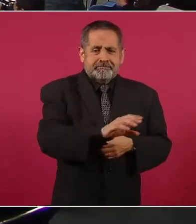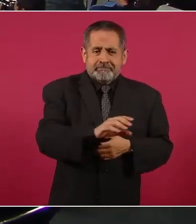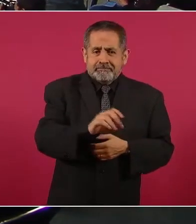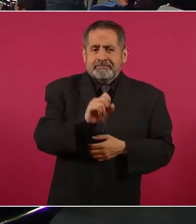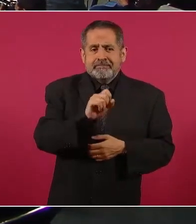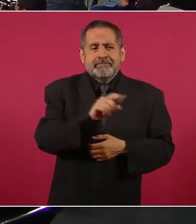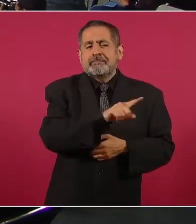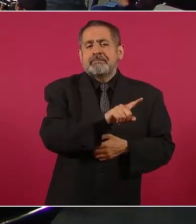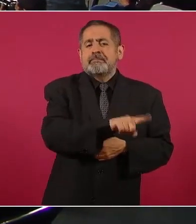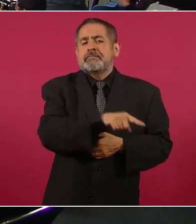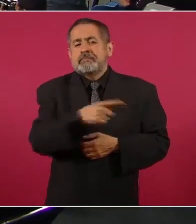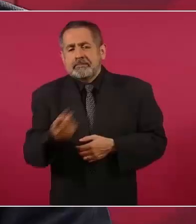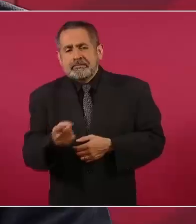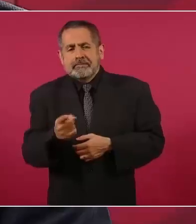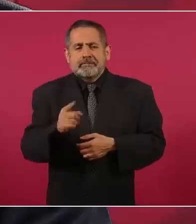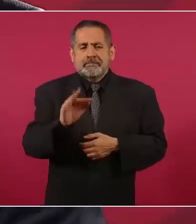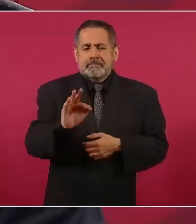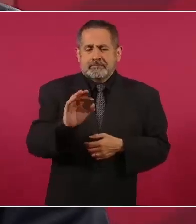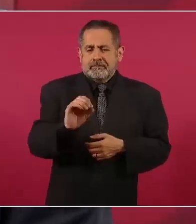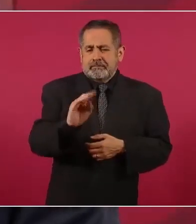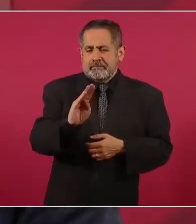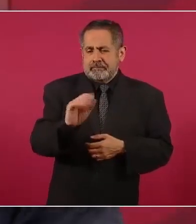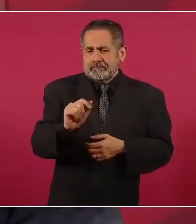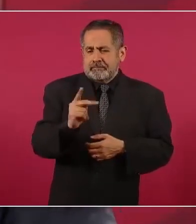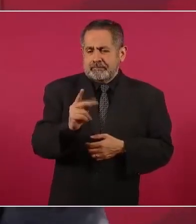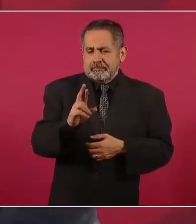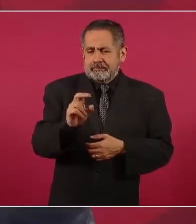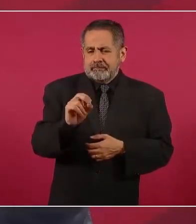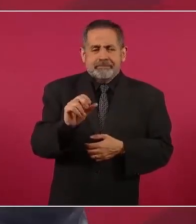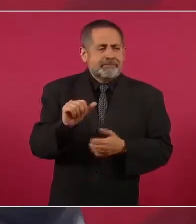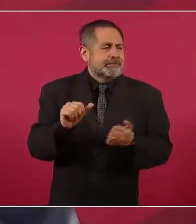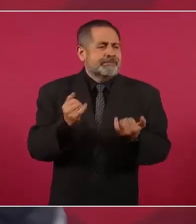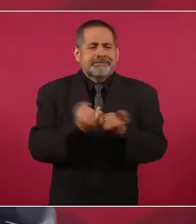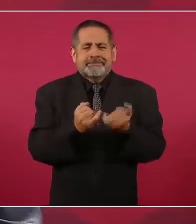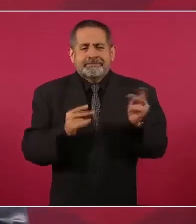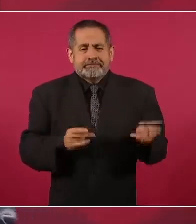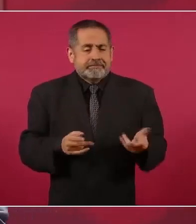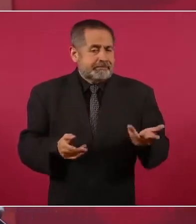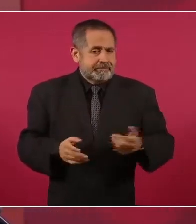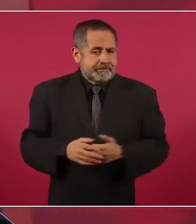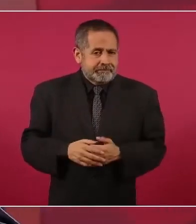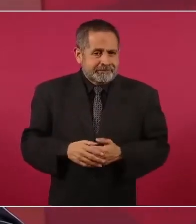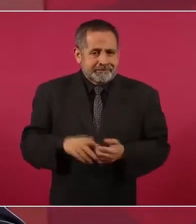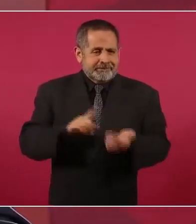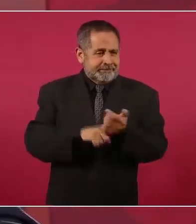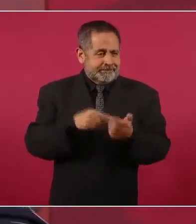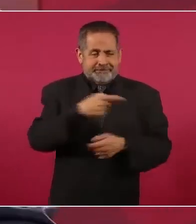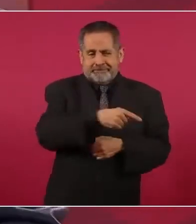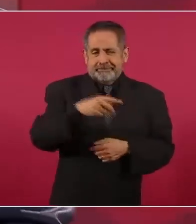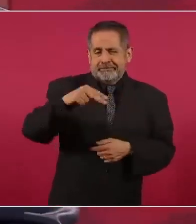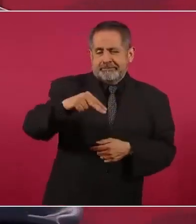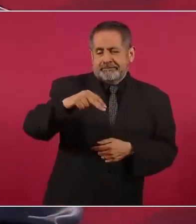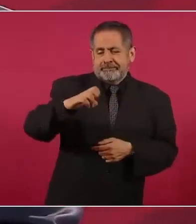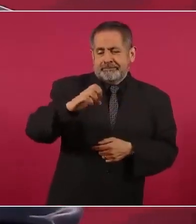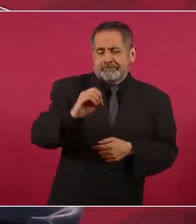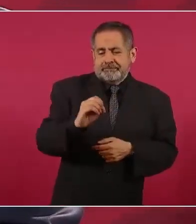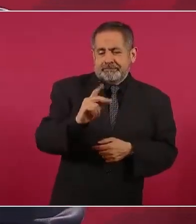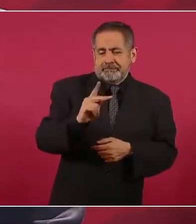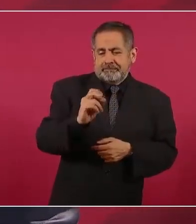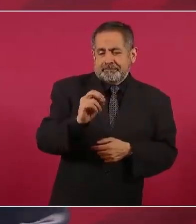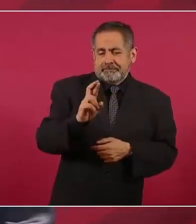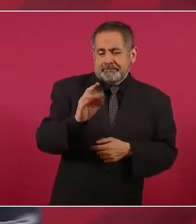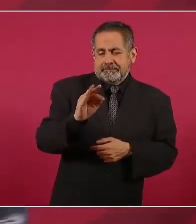FOAPROA. Por eso, cuando decimos que neoporfirismo, que